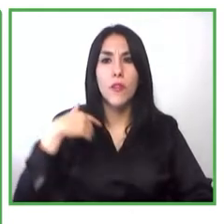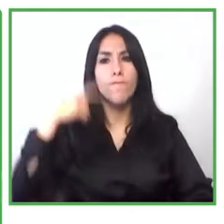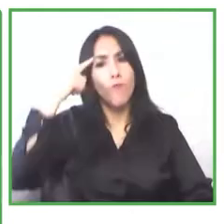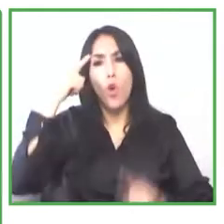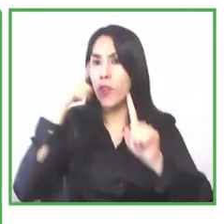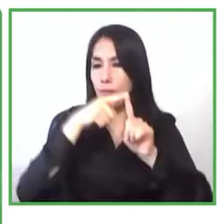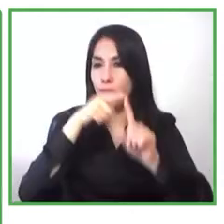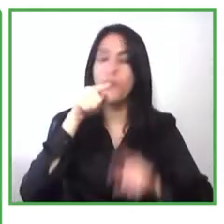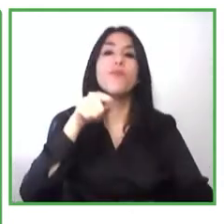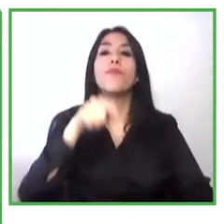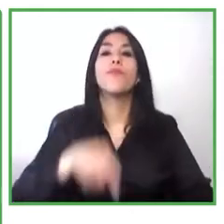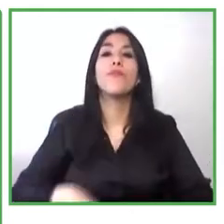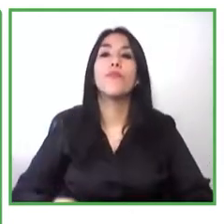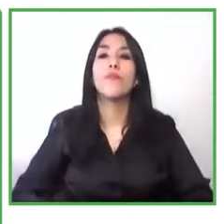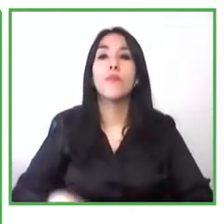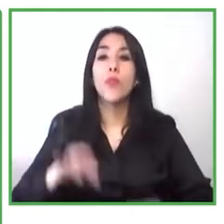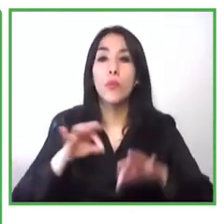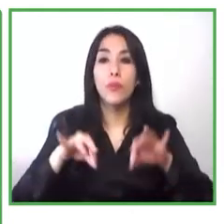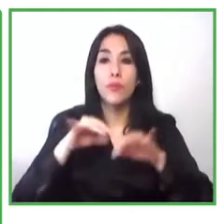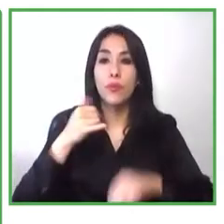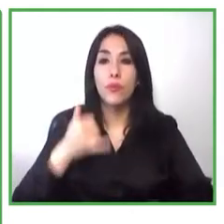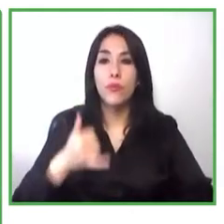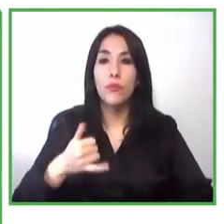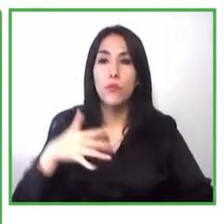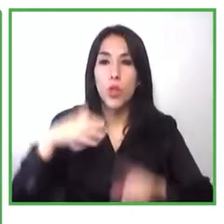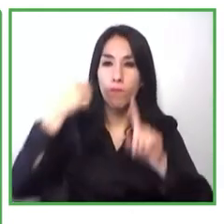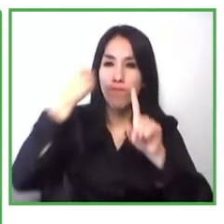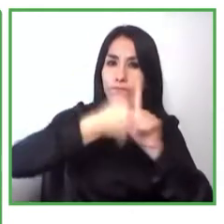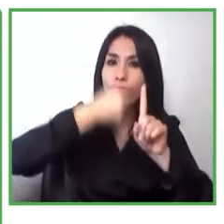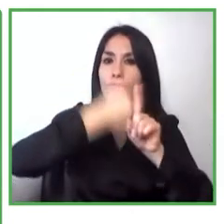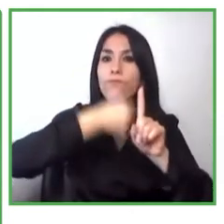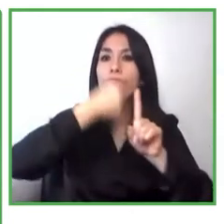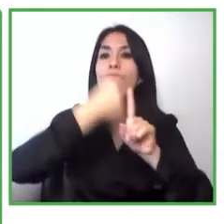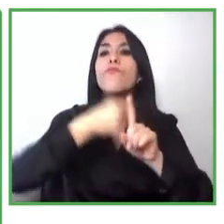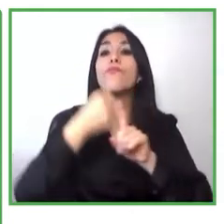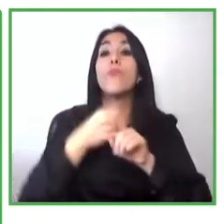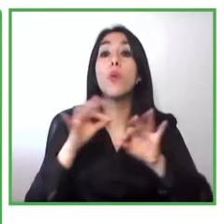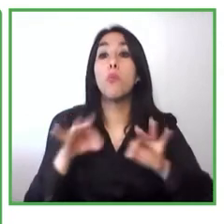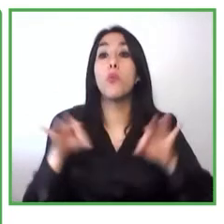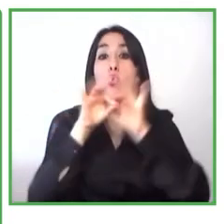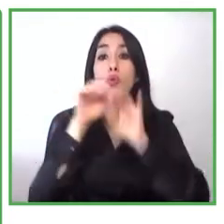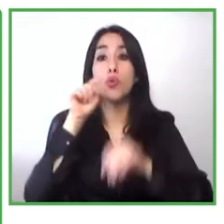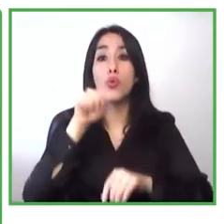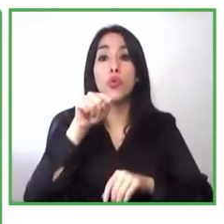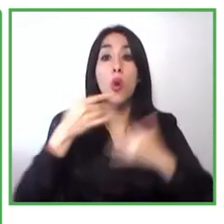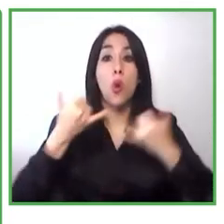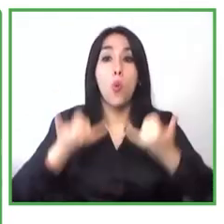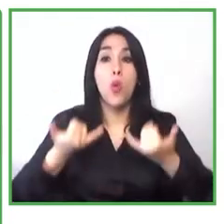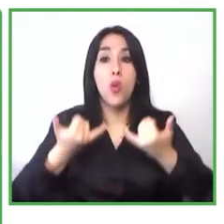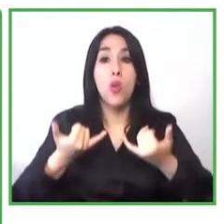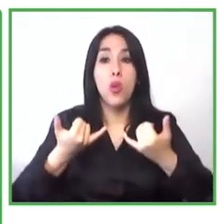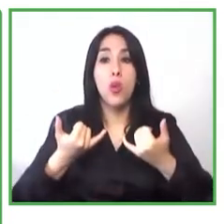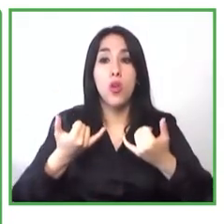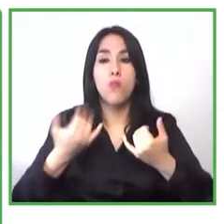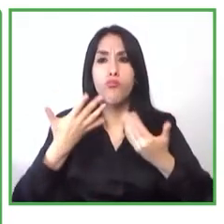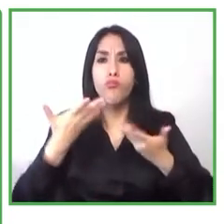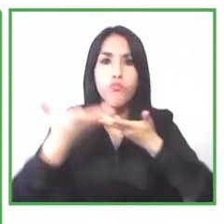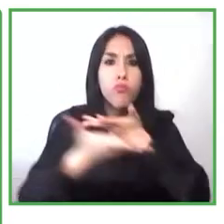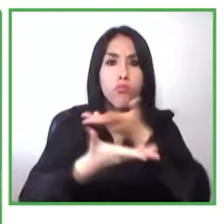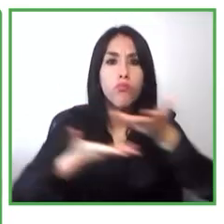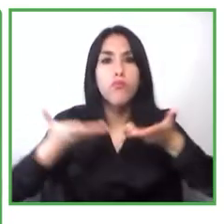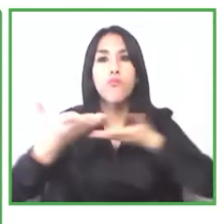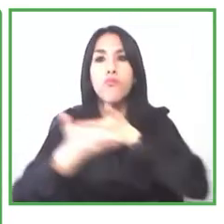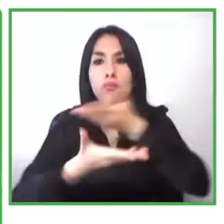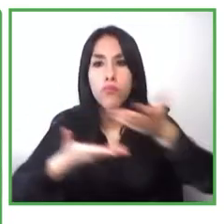insistir y por eso lo valioso de este panel en la importancia de apoyar los emprendimientos de personas con discapacidad. Lo